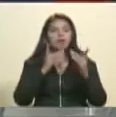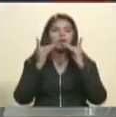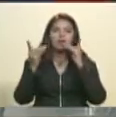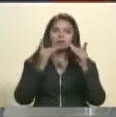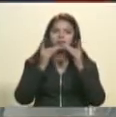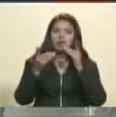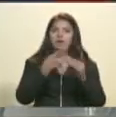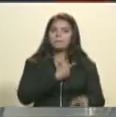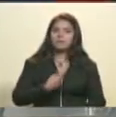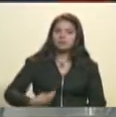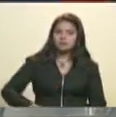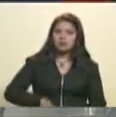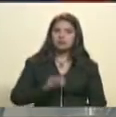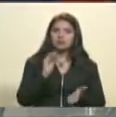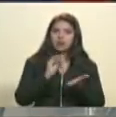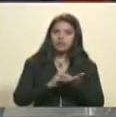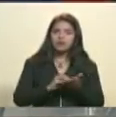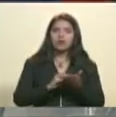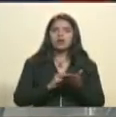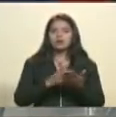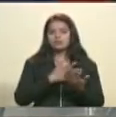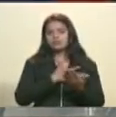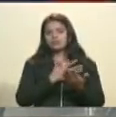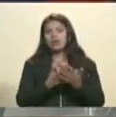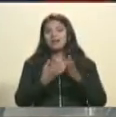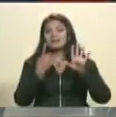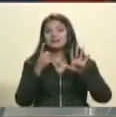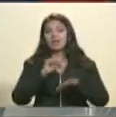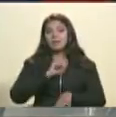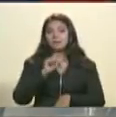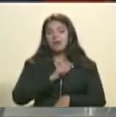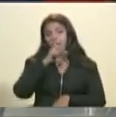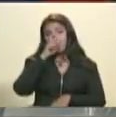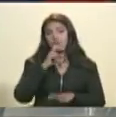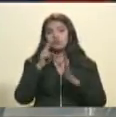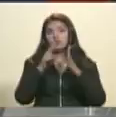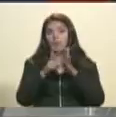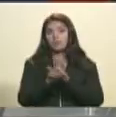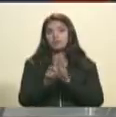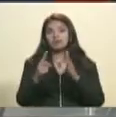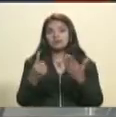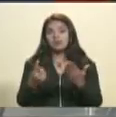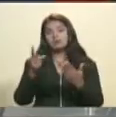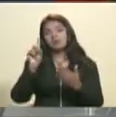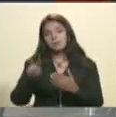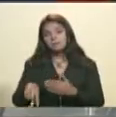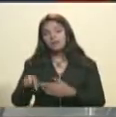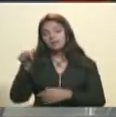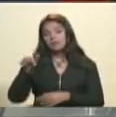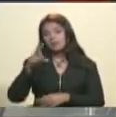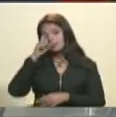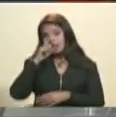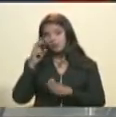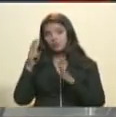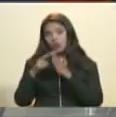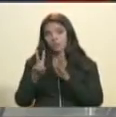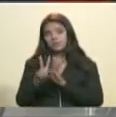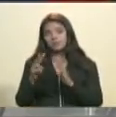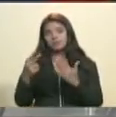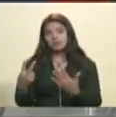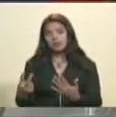el señor presidente hizo durante el último semestre del año 2016 y el primer trimestre de este año 2017